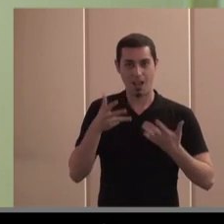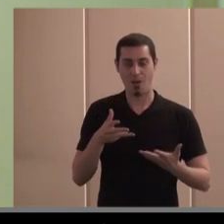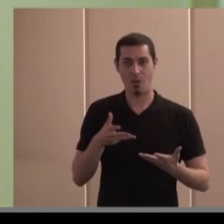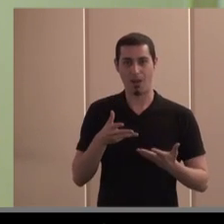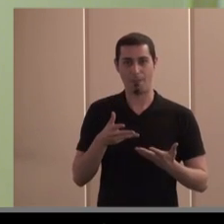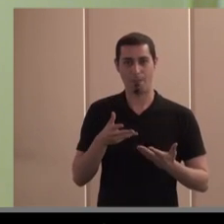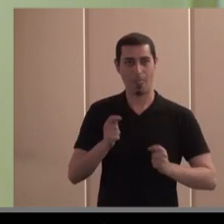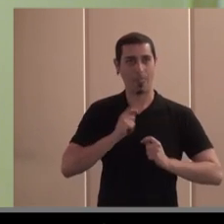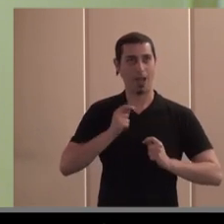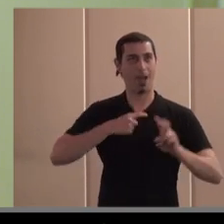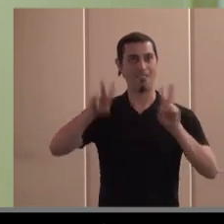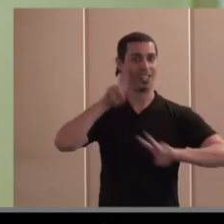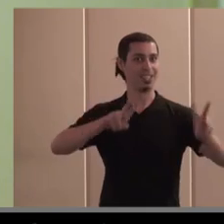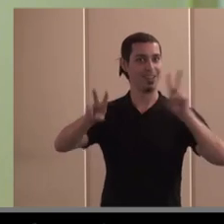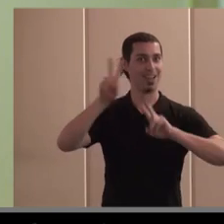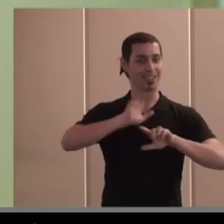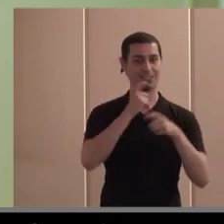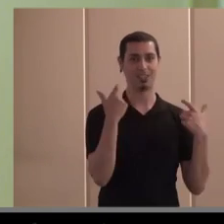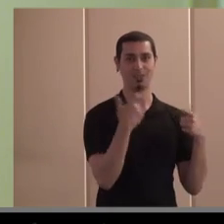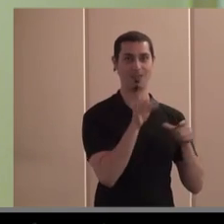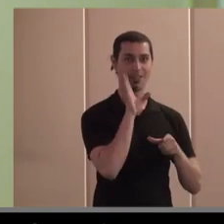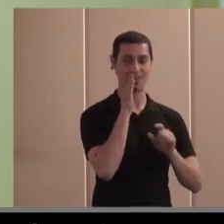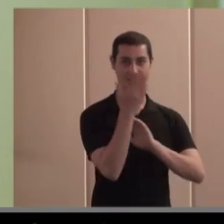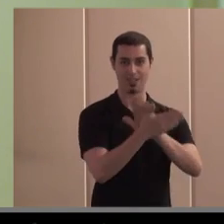pues está dando más visibilidad al sector de lo que